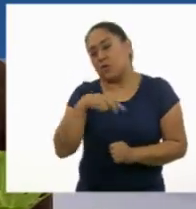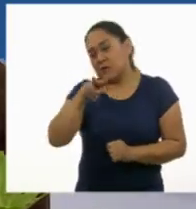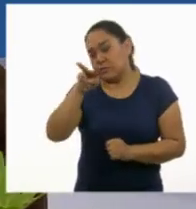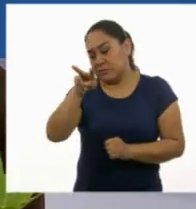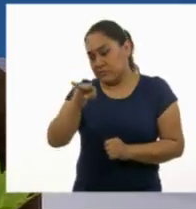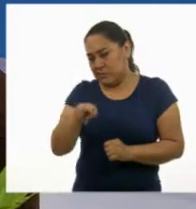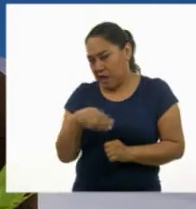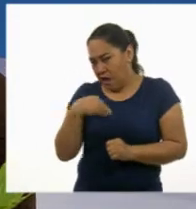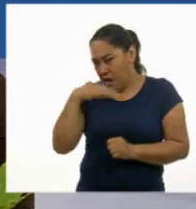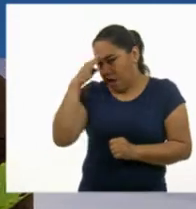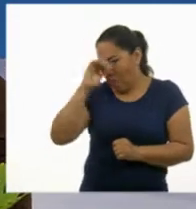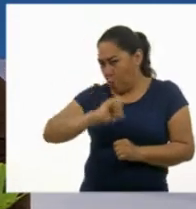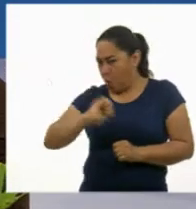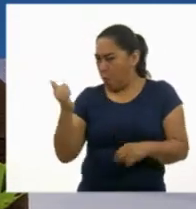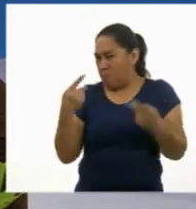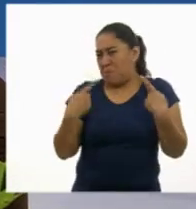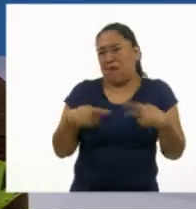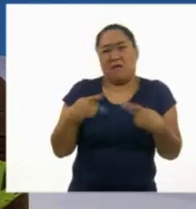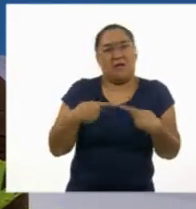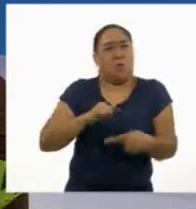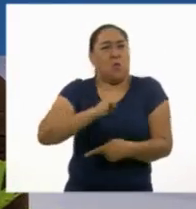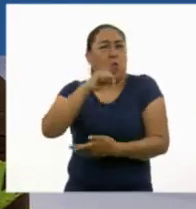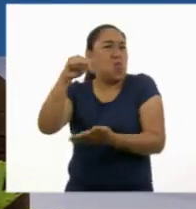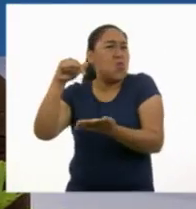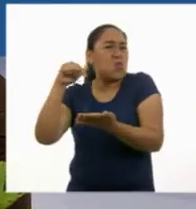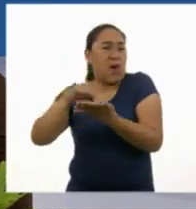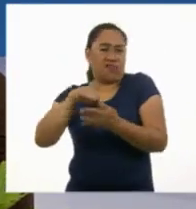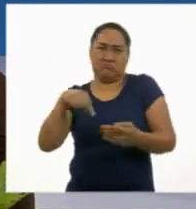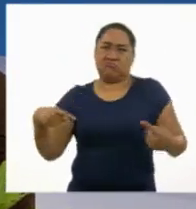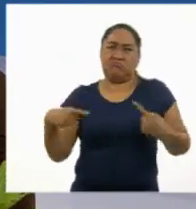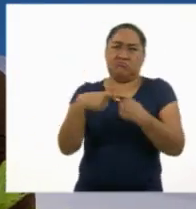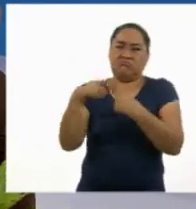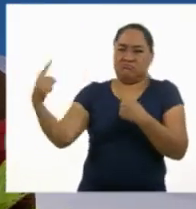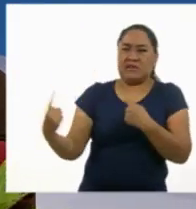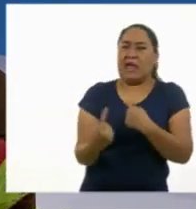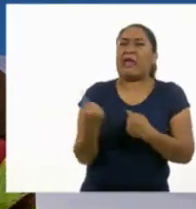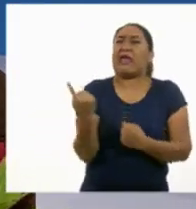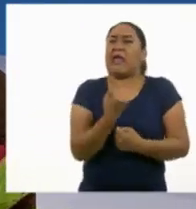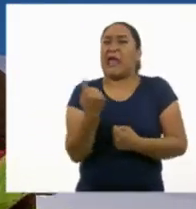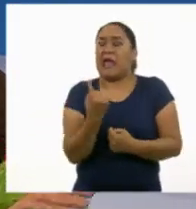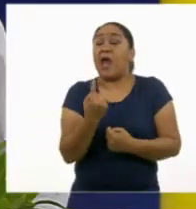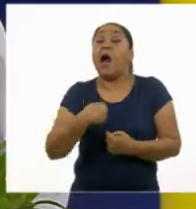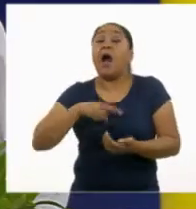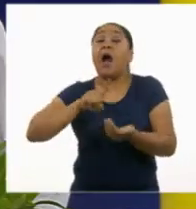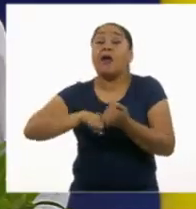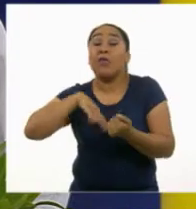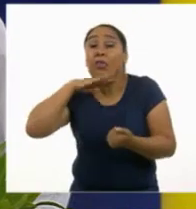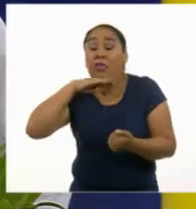eras otra persona en otro lugar. Nada que ver con esto. Y además, no te había visto la cara.